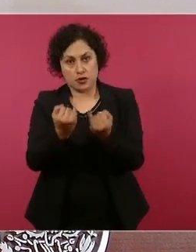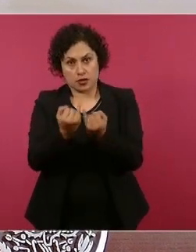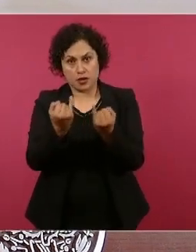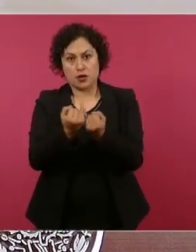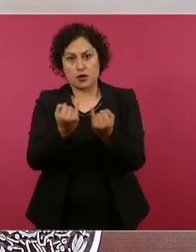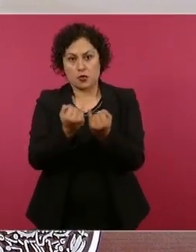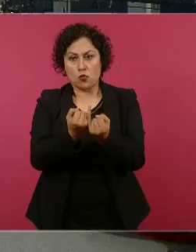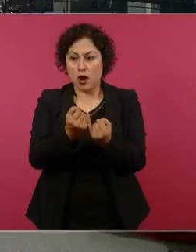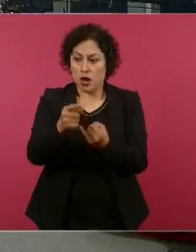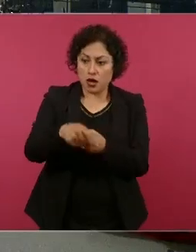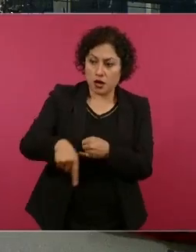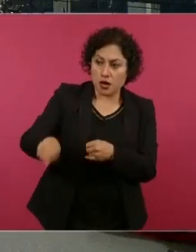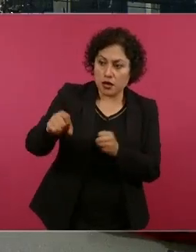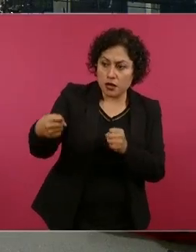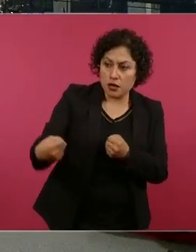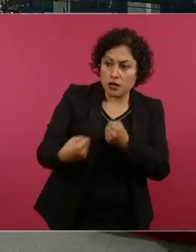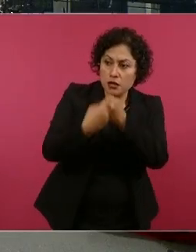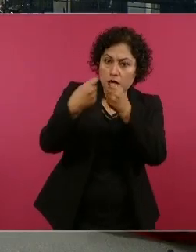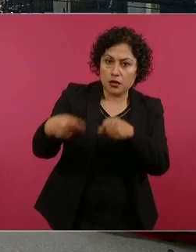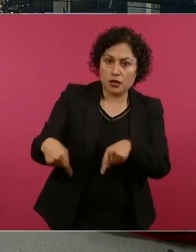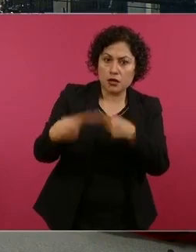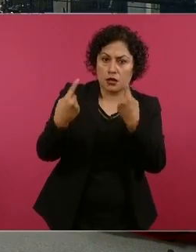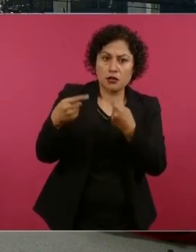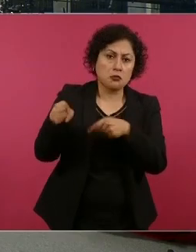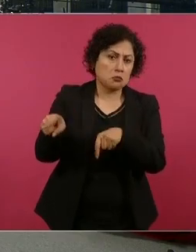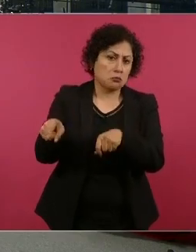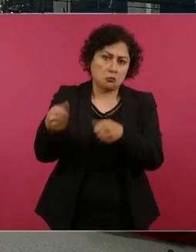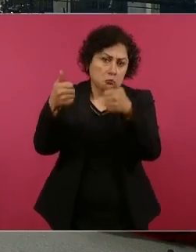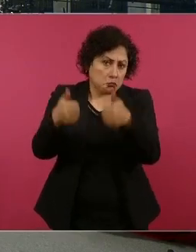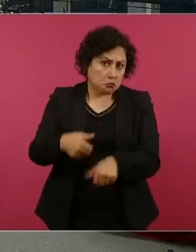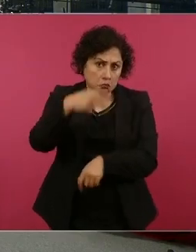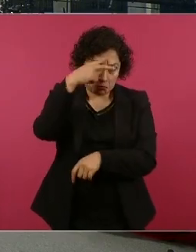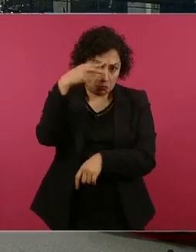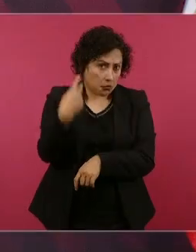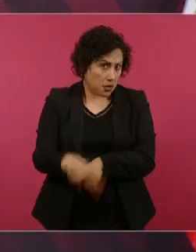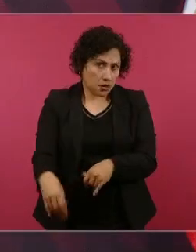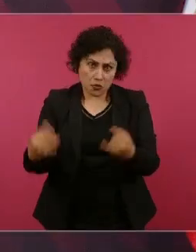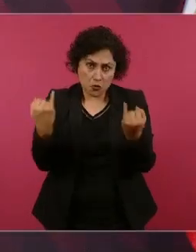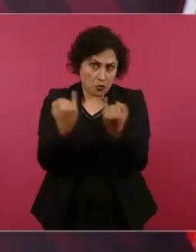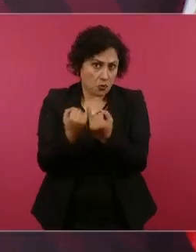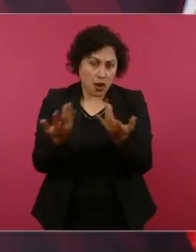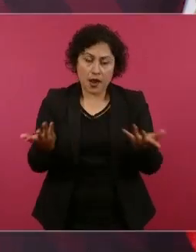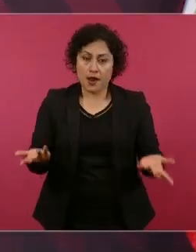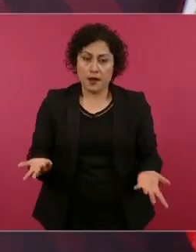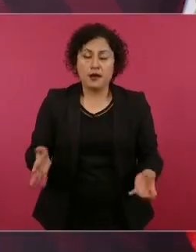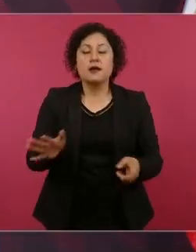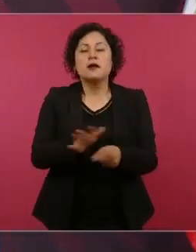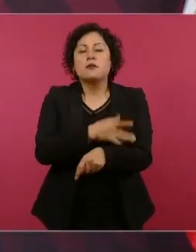porque no sé si han escuchado ustedes eso,